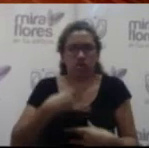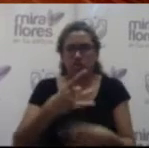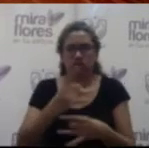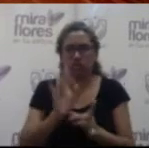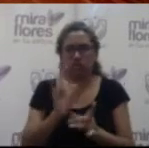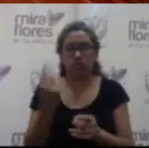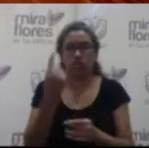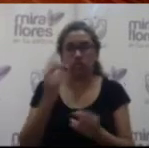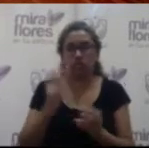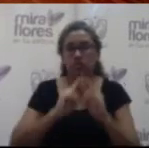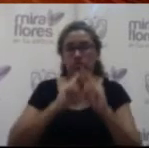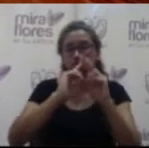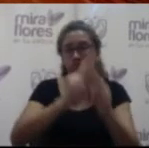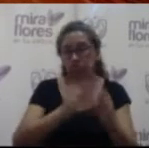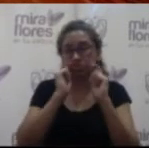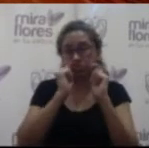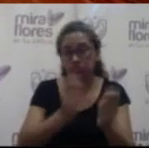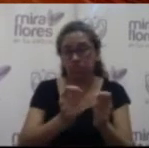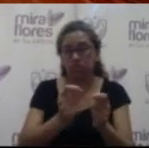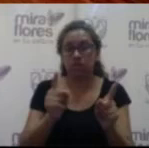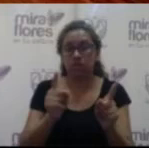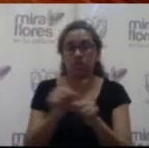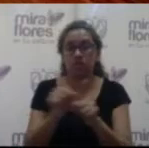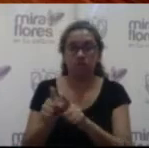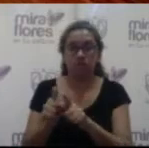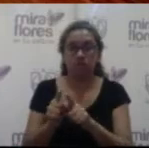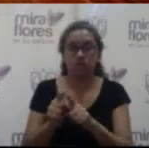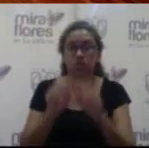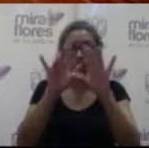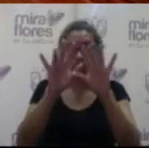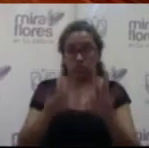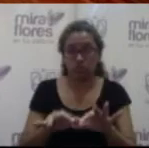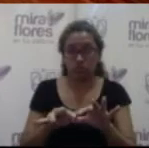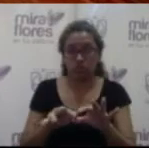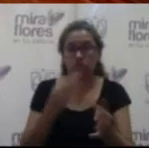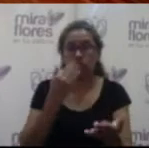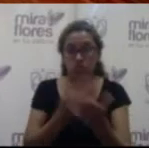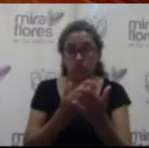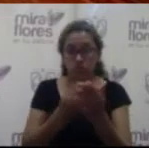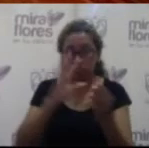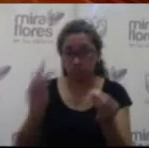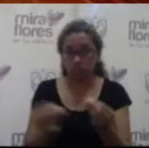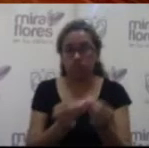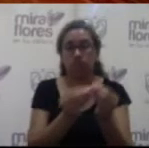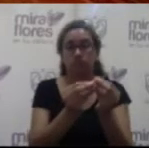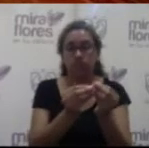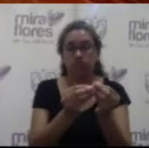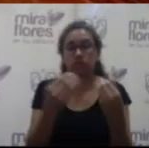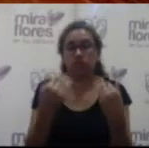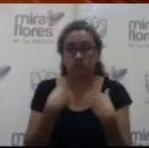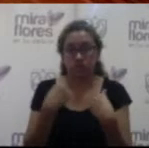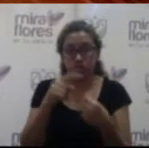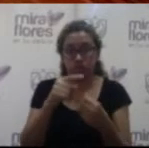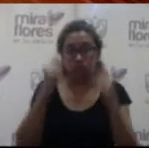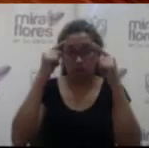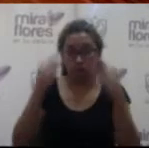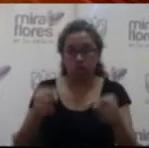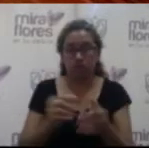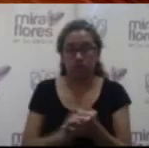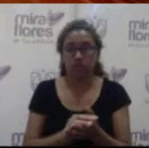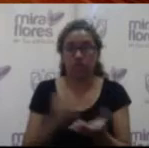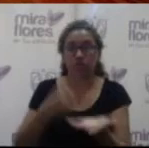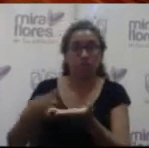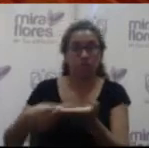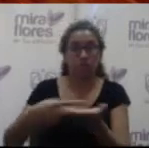ninguna contraprestación, de conformidad con la documentación sustentatoria que obra como anexo y que forma parte del presente acuerdo.